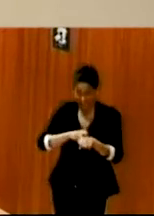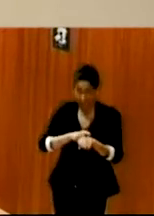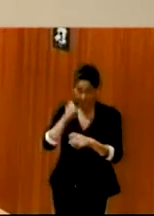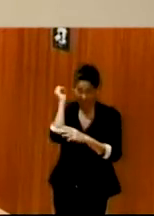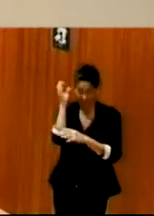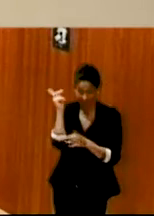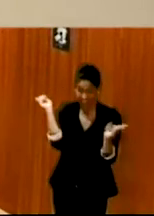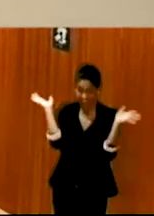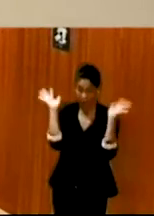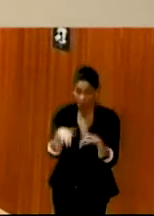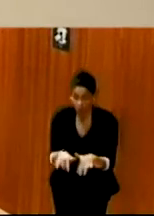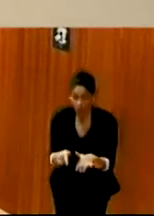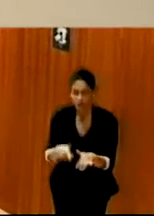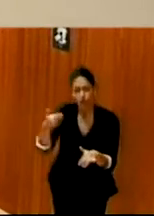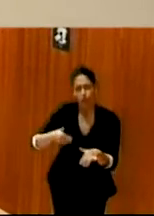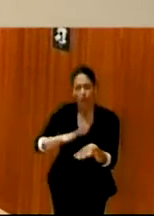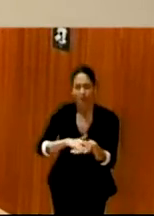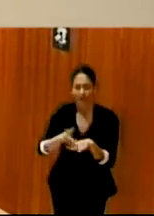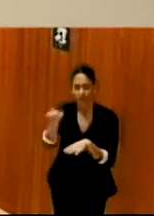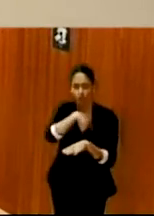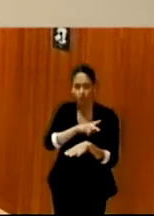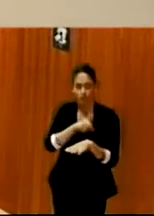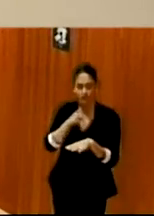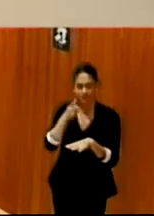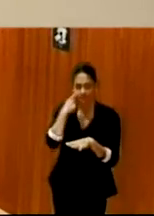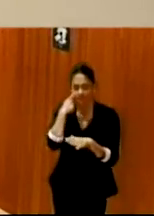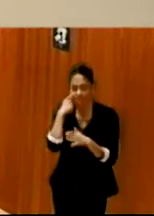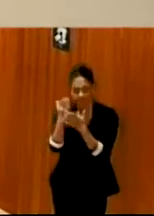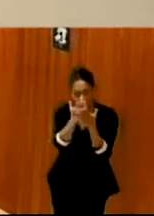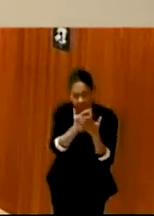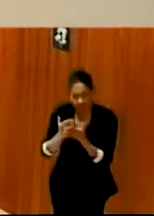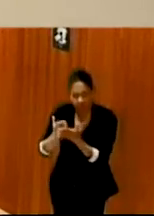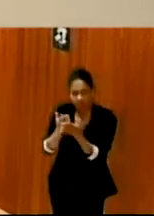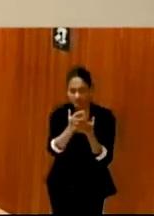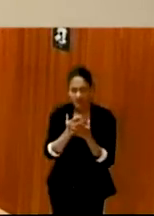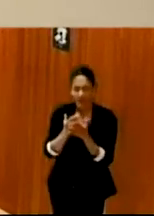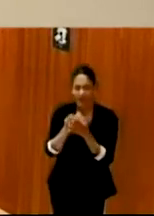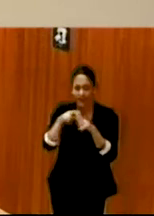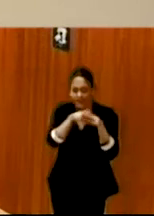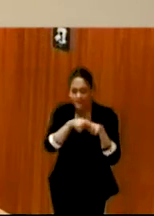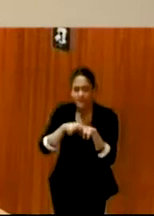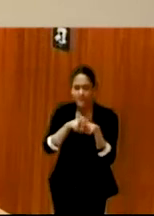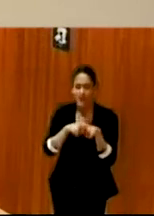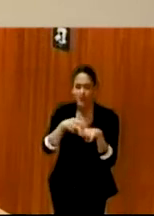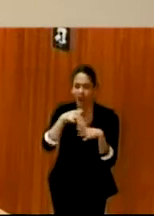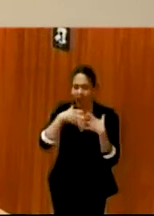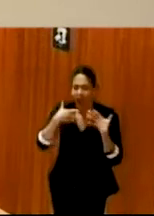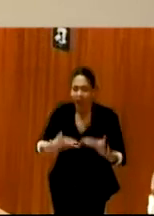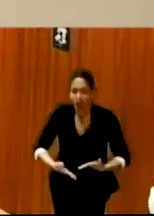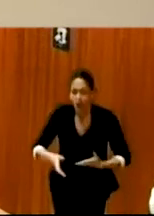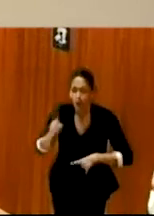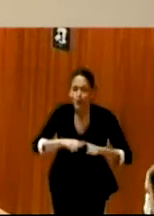para que realmente se haga una evaluación de lo que ha habido hasta ahora y para que podamos seguir